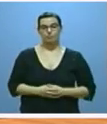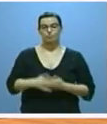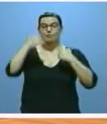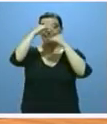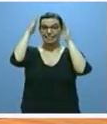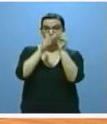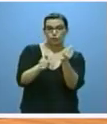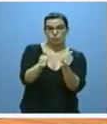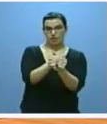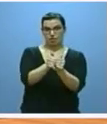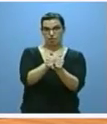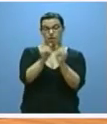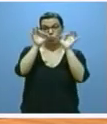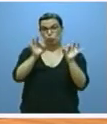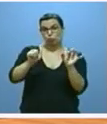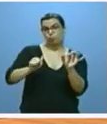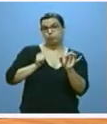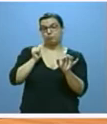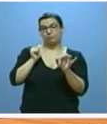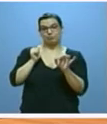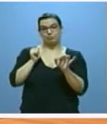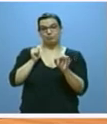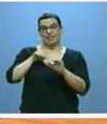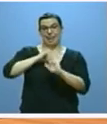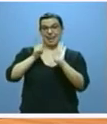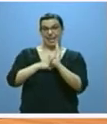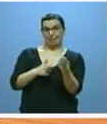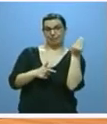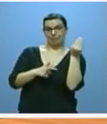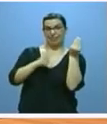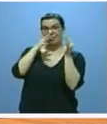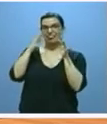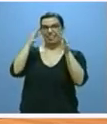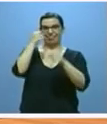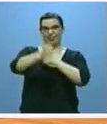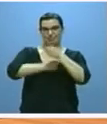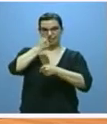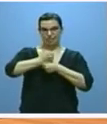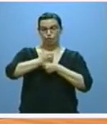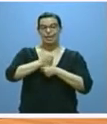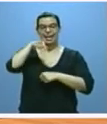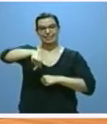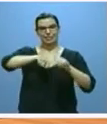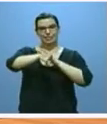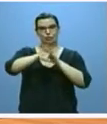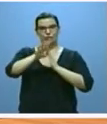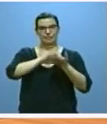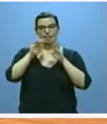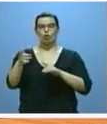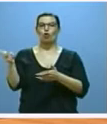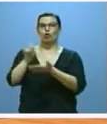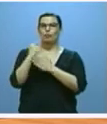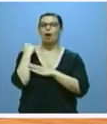dependencia y coincidiendo con el décimo aniversario de la ley que la regula la gestión de Castilla y León recibió un nuevo